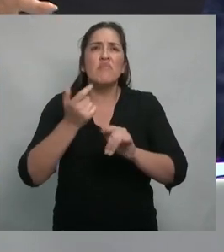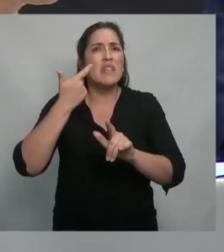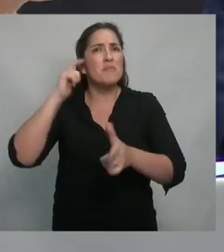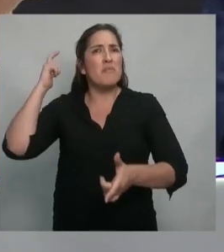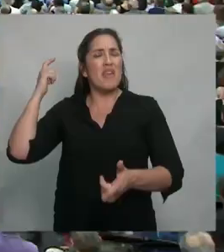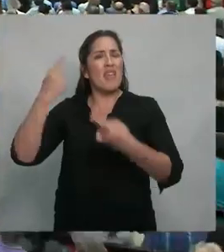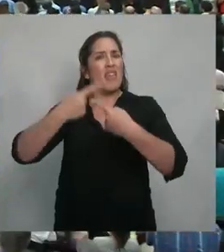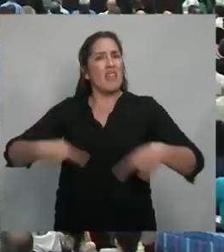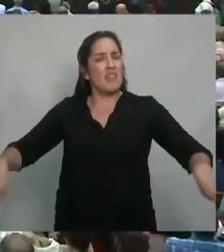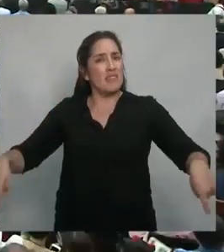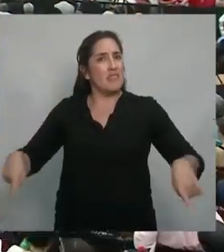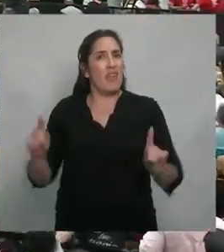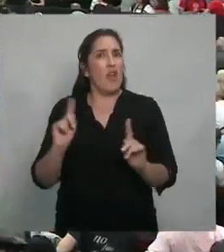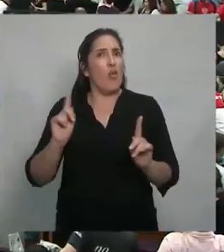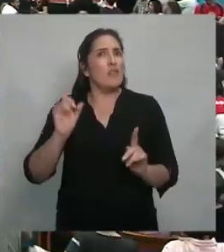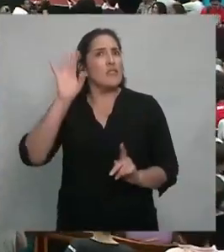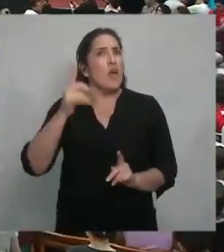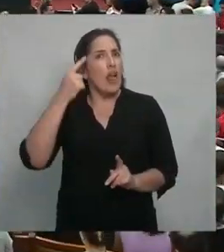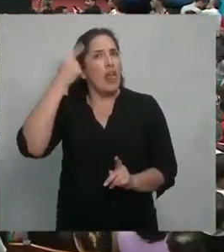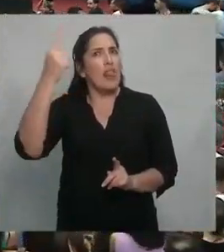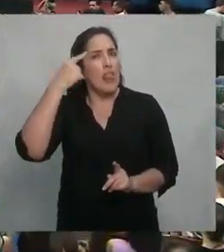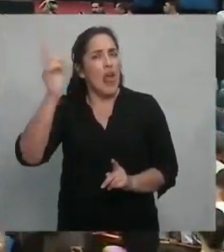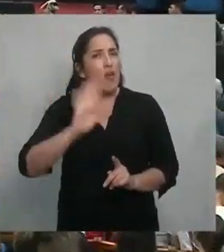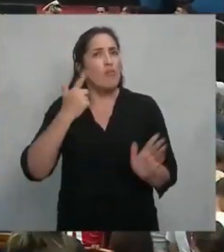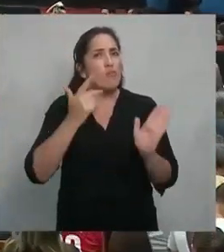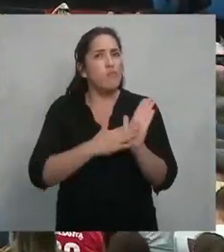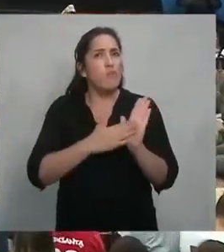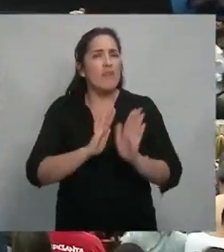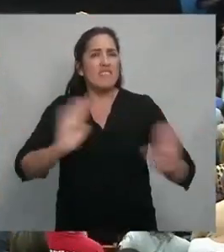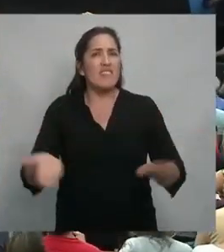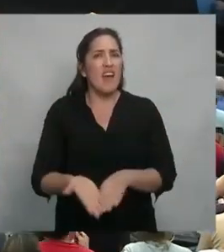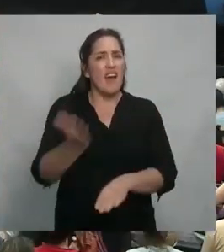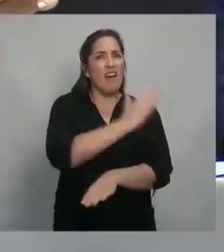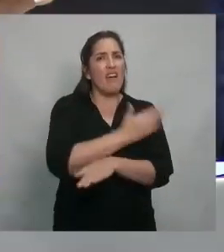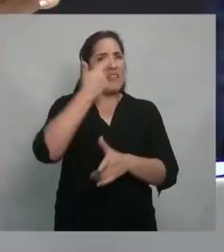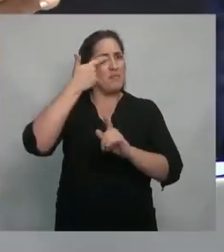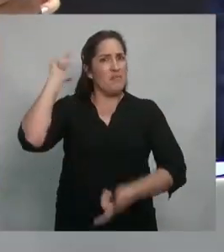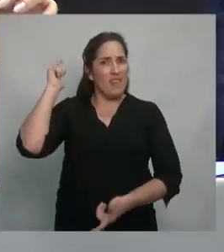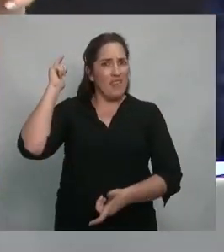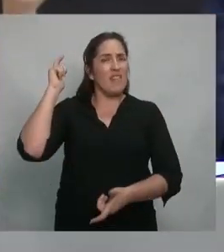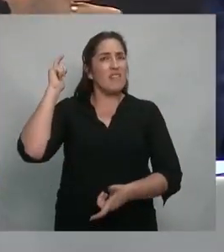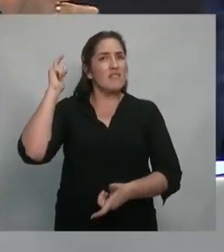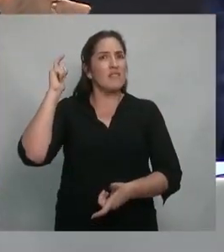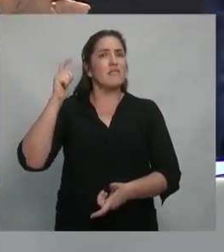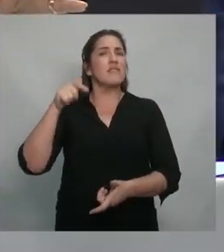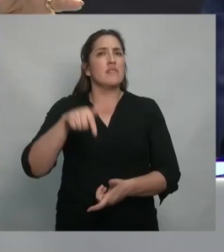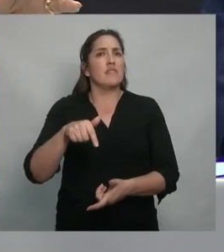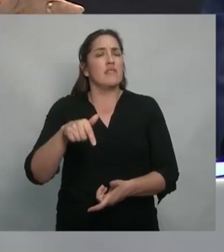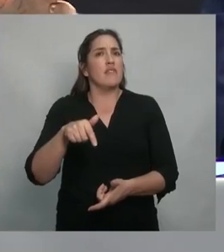definitiva no son solamente ideas son experiencias que hemos tenido a partir de los que nos ha tocado vivir